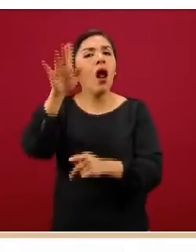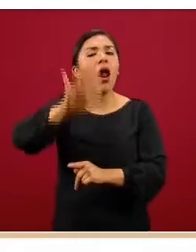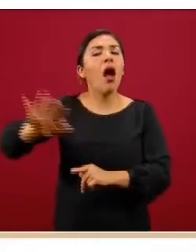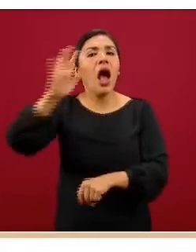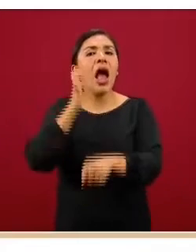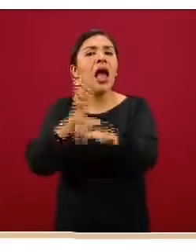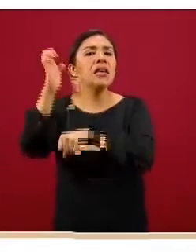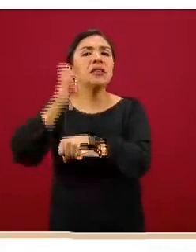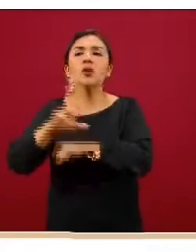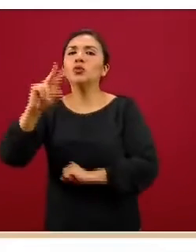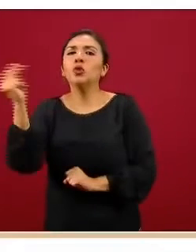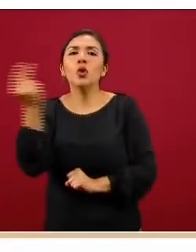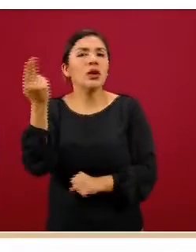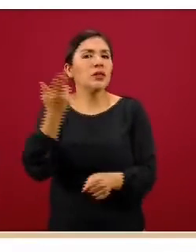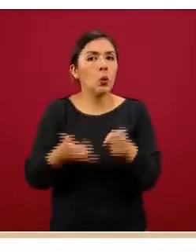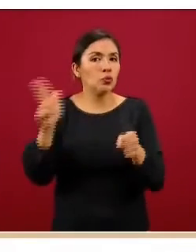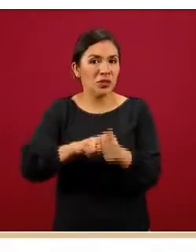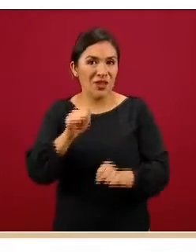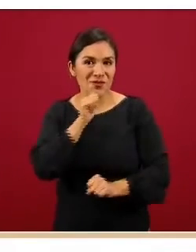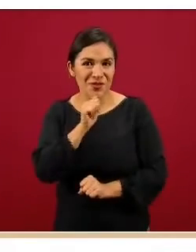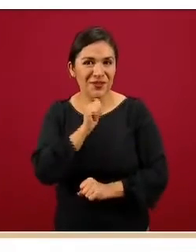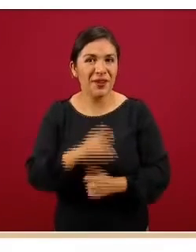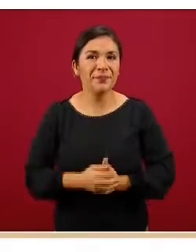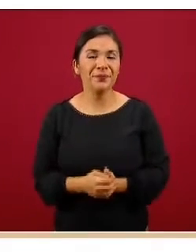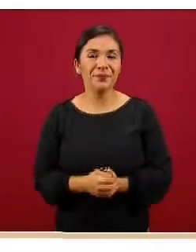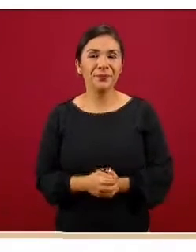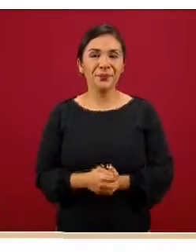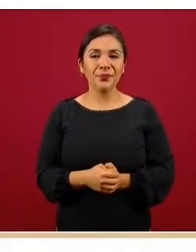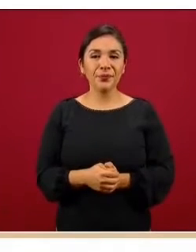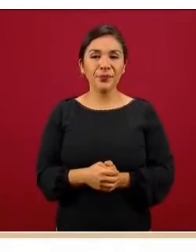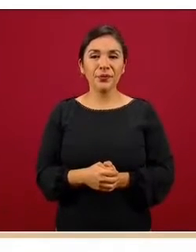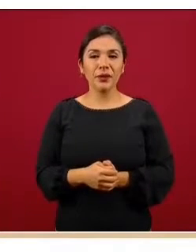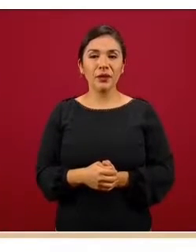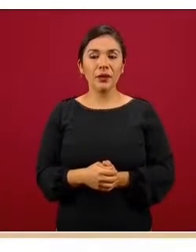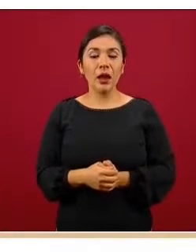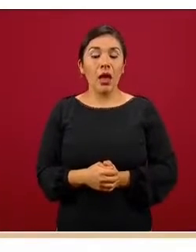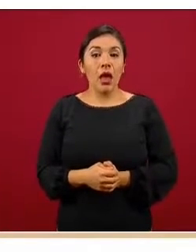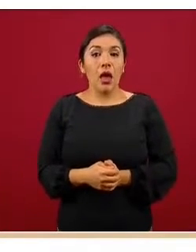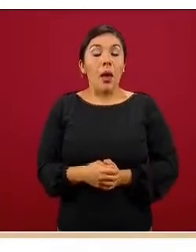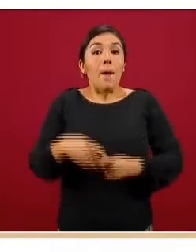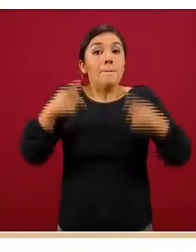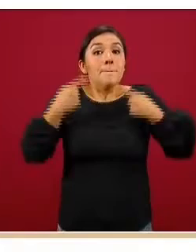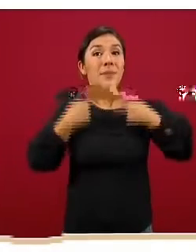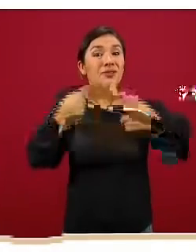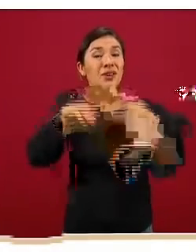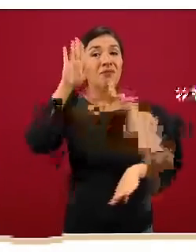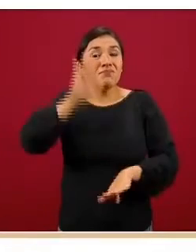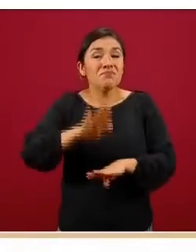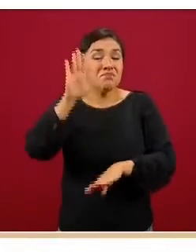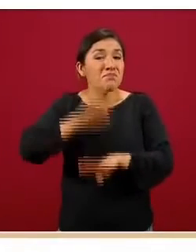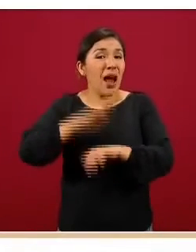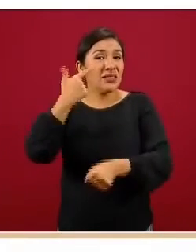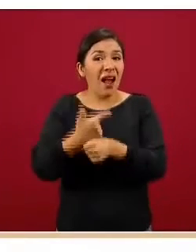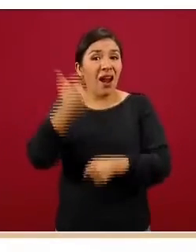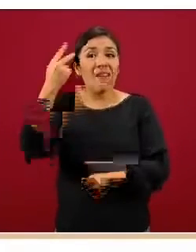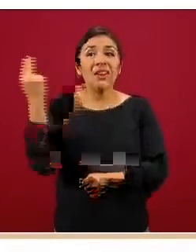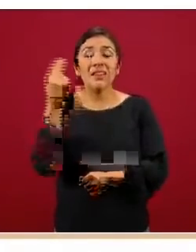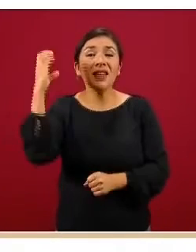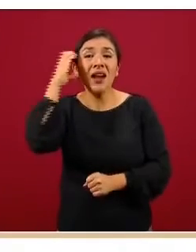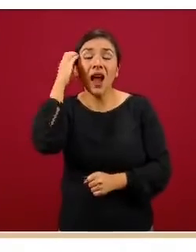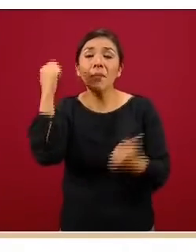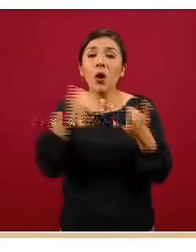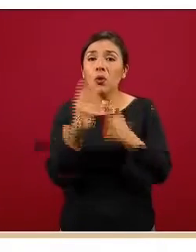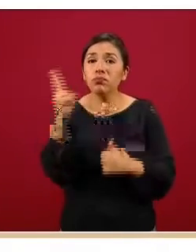demanda hospitalaria. La siguiente diapositiva es específica para los pacientes críticos que requieren de una cama con ventilador,